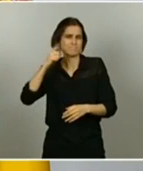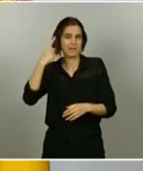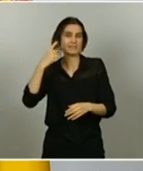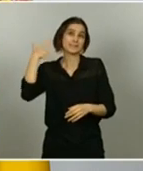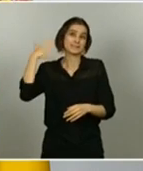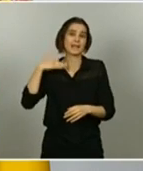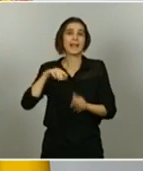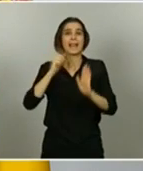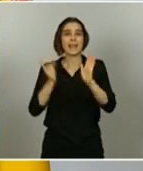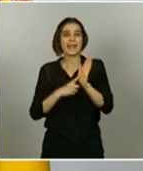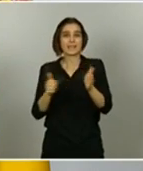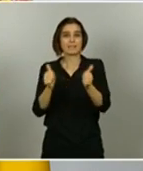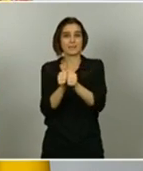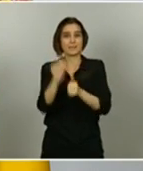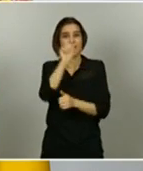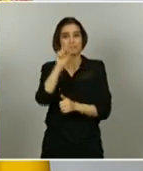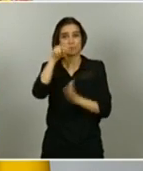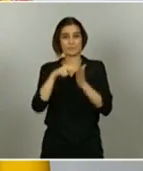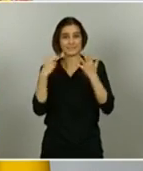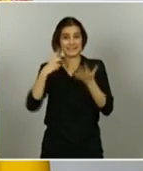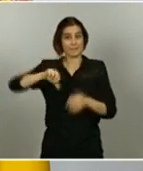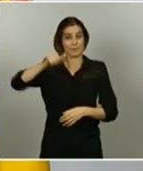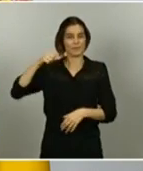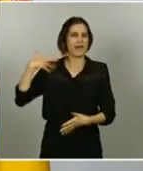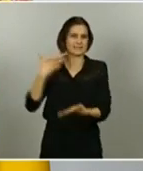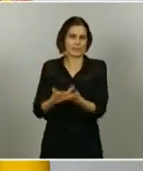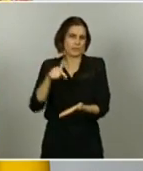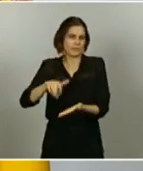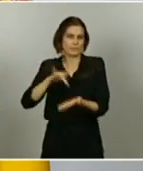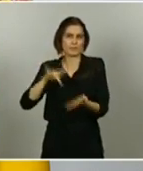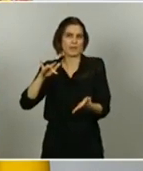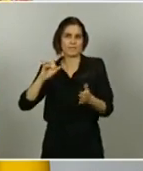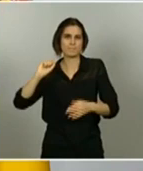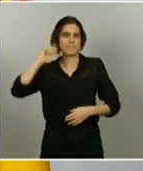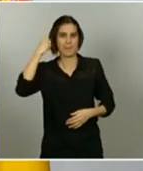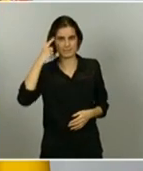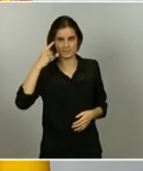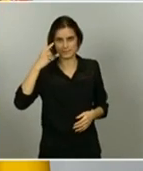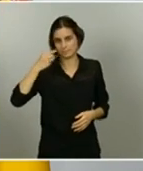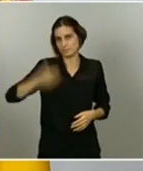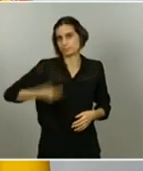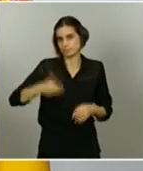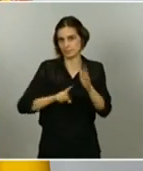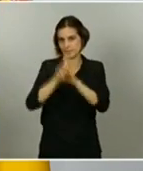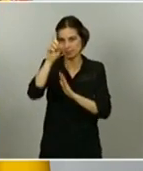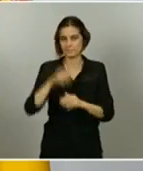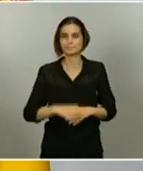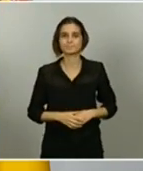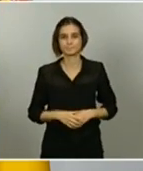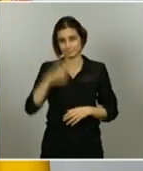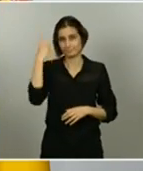2006. Como saben ustedes, a finales de enero, poco después de que se formara este Gobierno de coalición progresista,